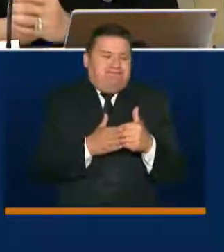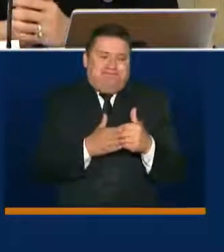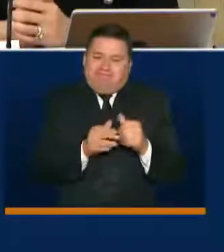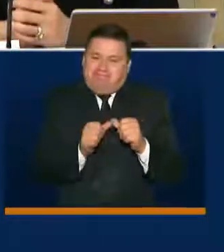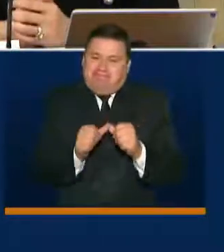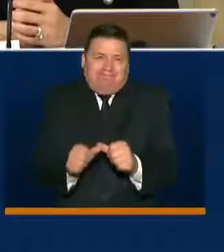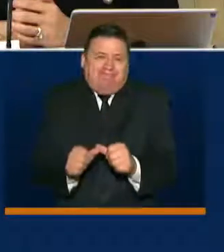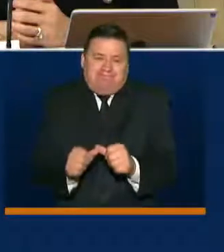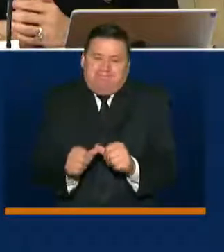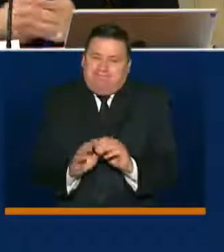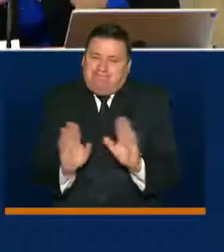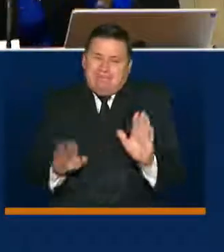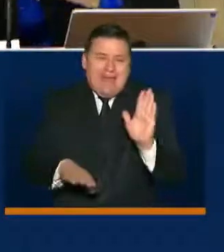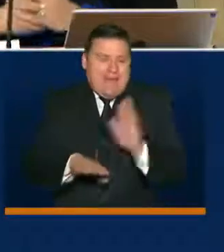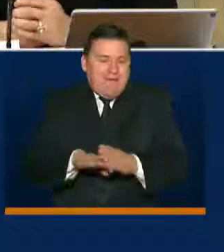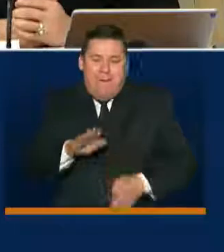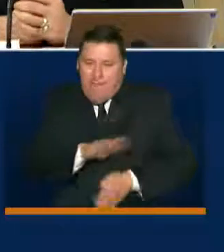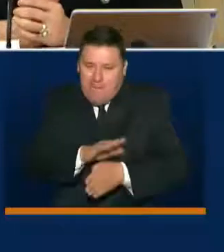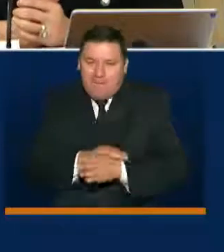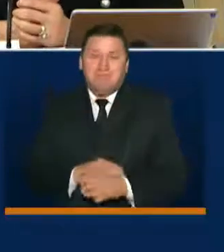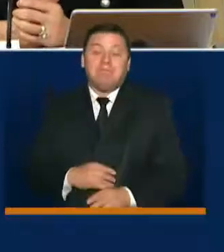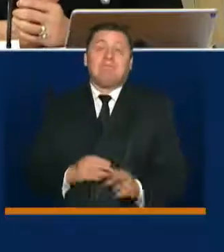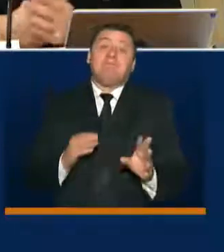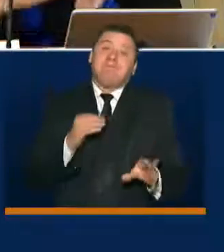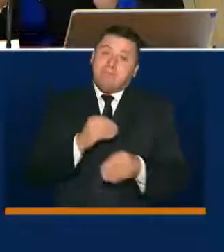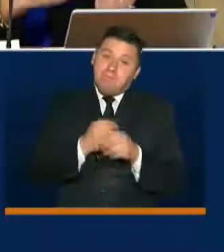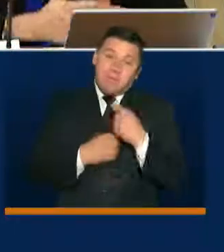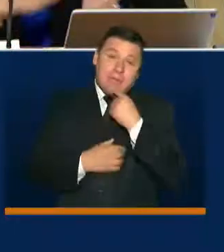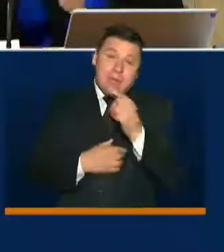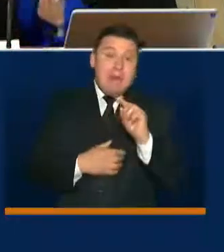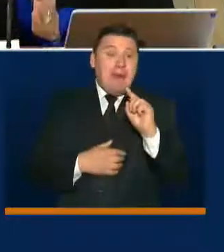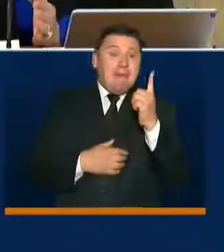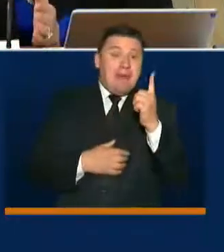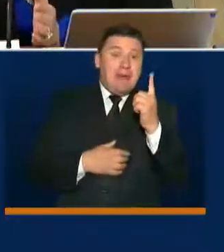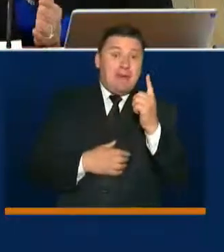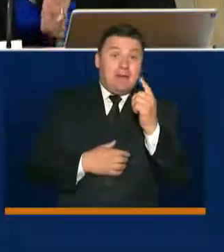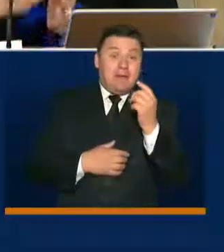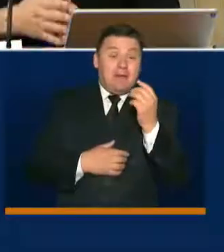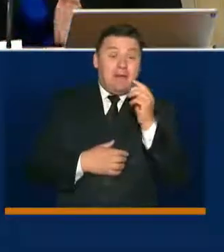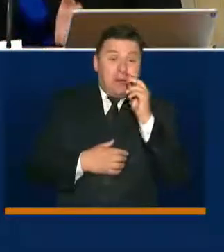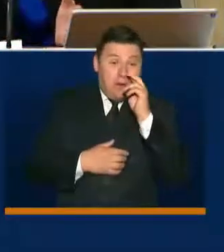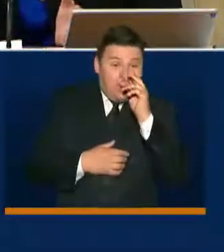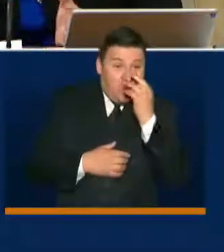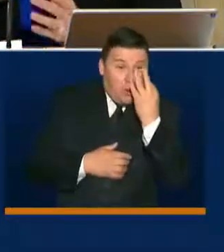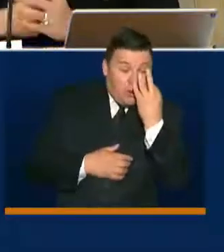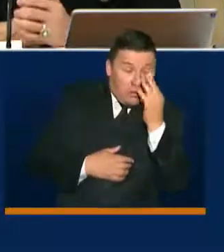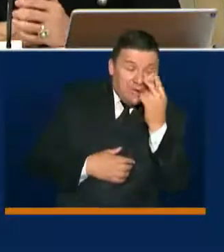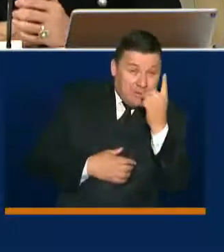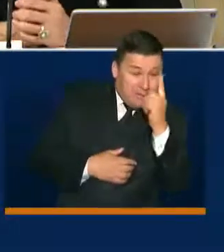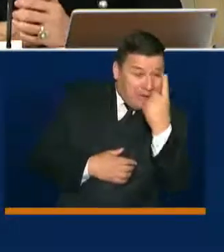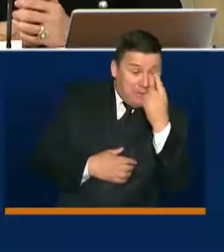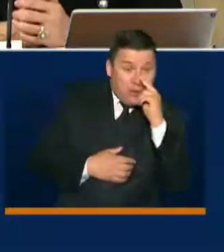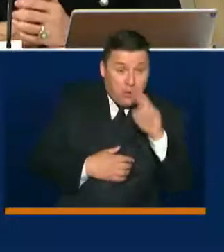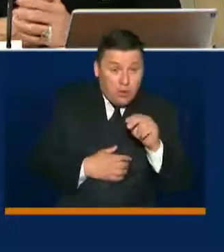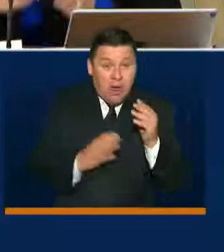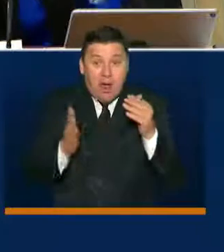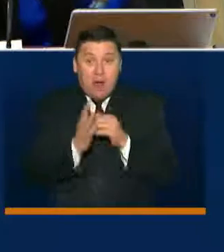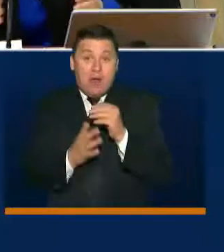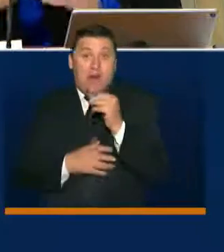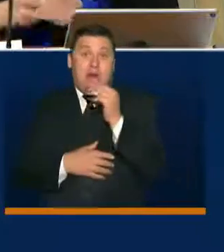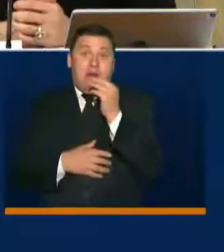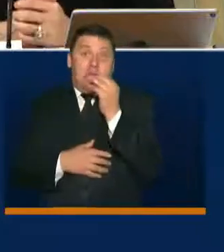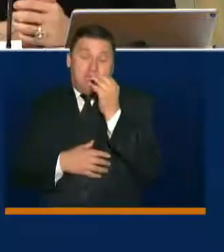se extendió la emergencia sanitaria. Pero igualmente también hay que decir que entre el 1º y 30 de junio, en esa nueva etapa de aislamiento inteligente,